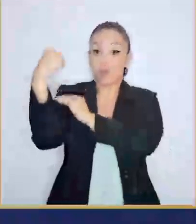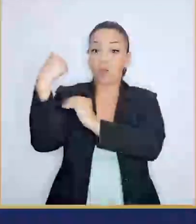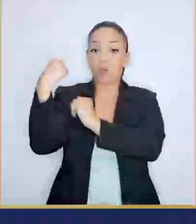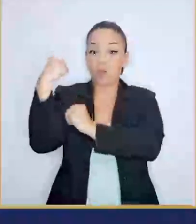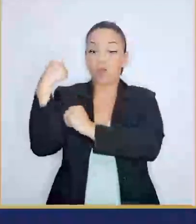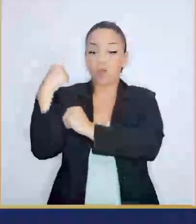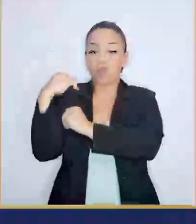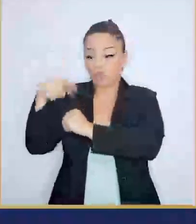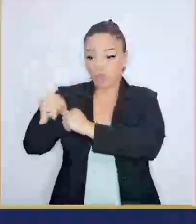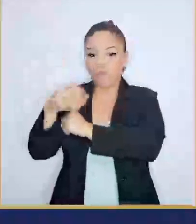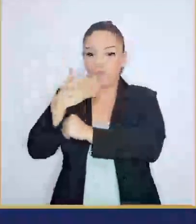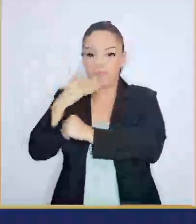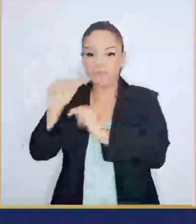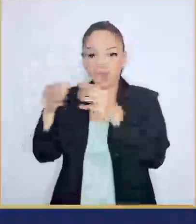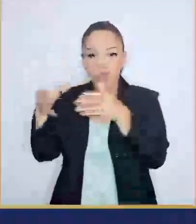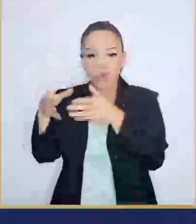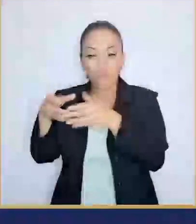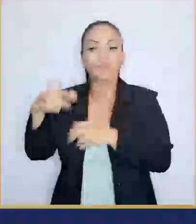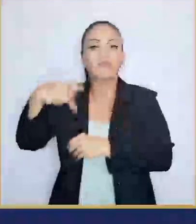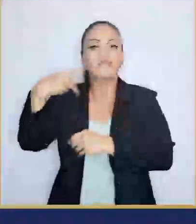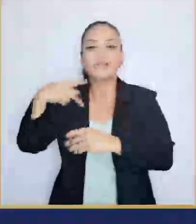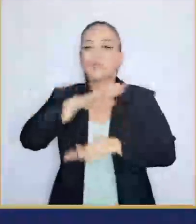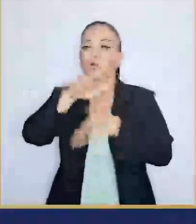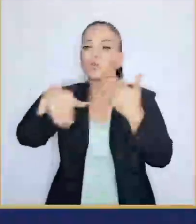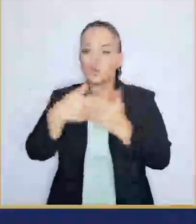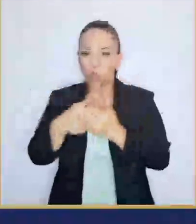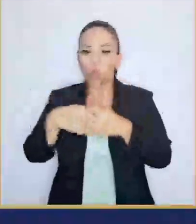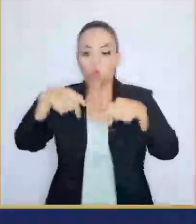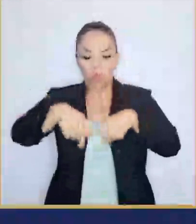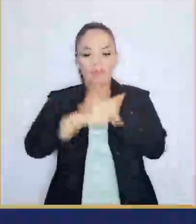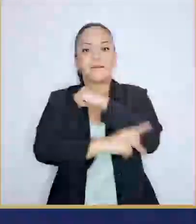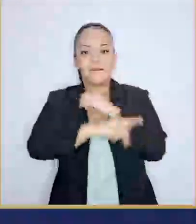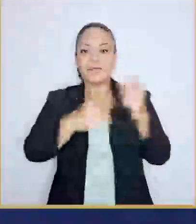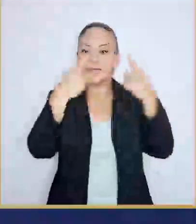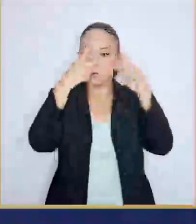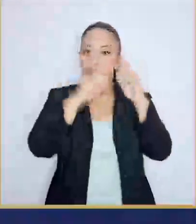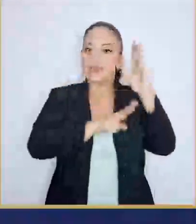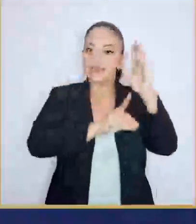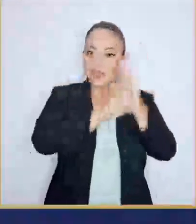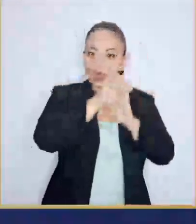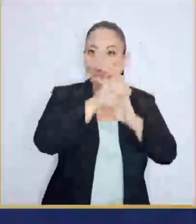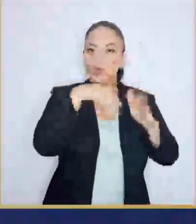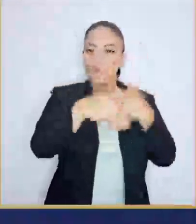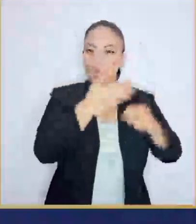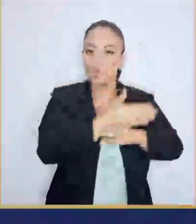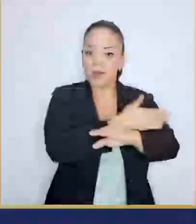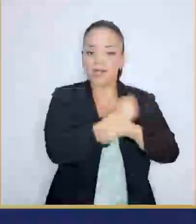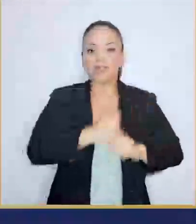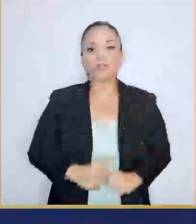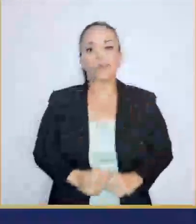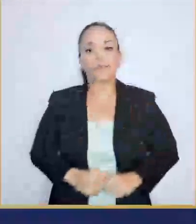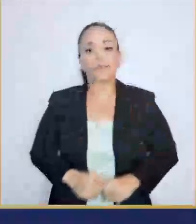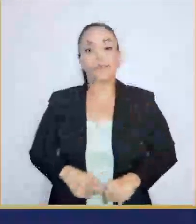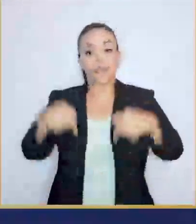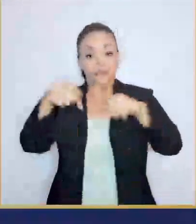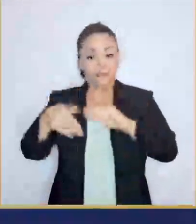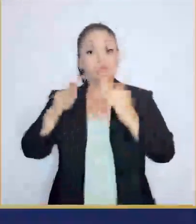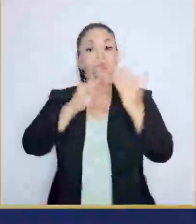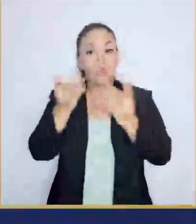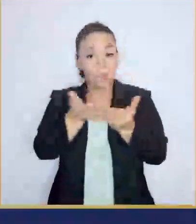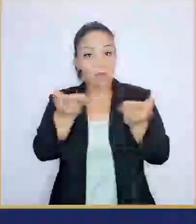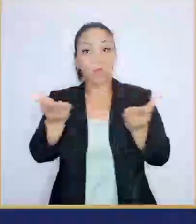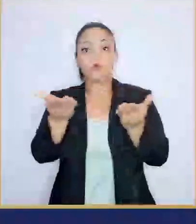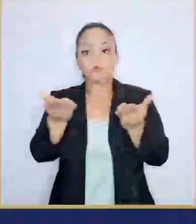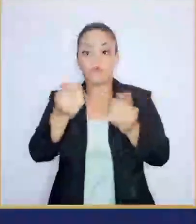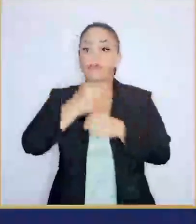pero con mucha influencia Pongan en riesgo todo lo que hemos avanzado en desarrollo y progreso Para